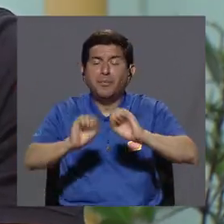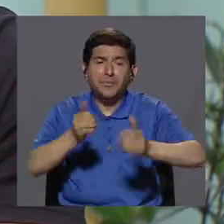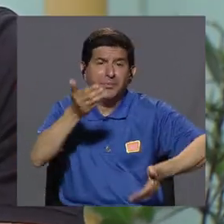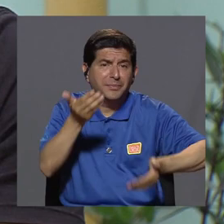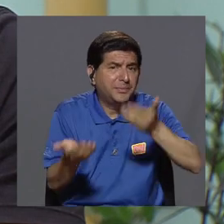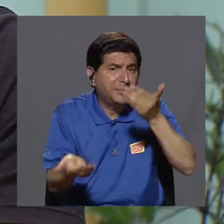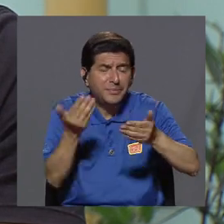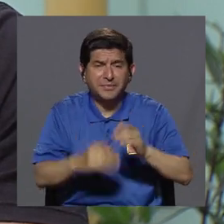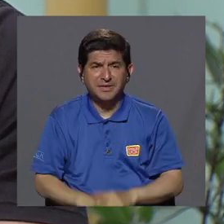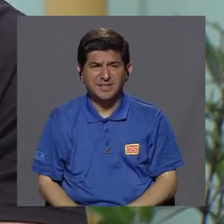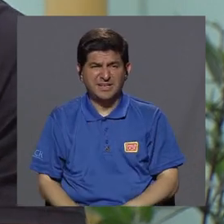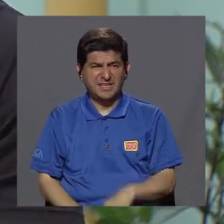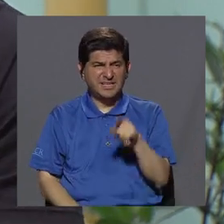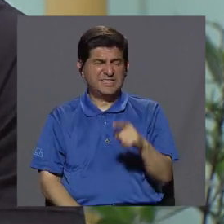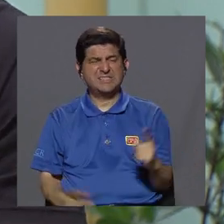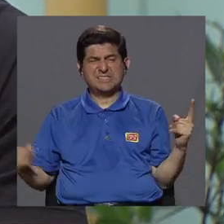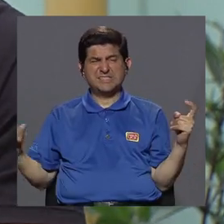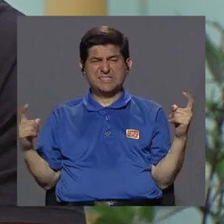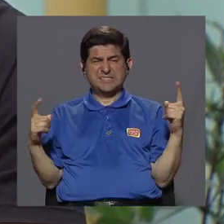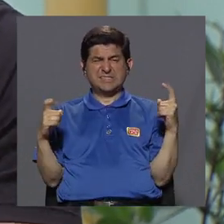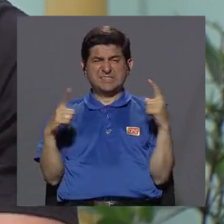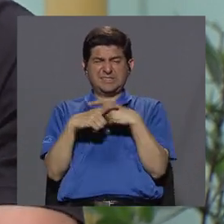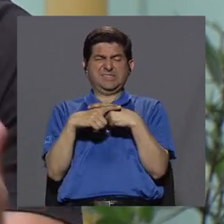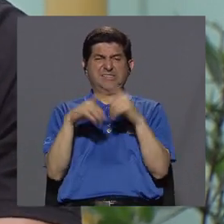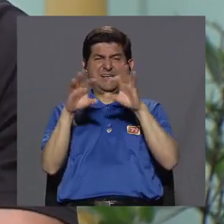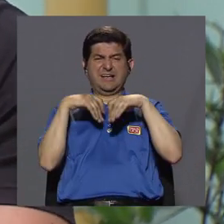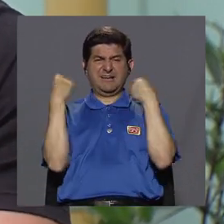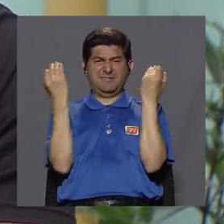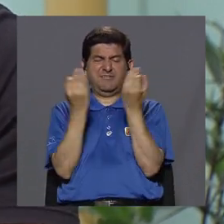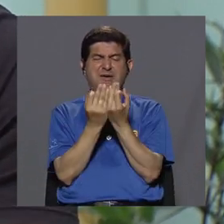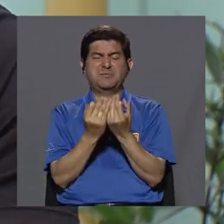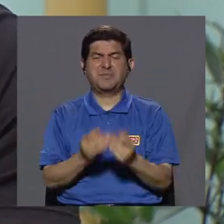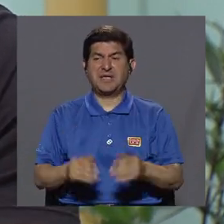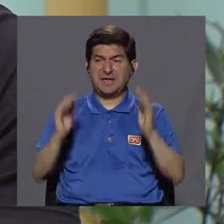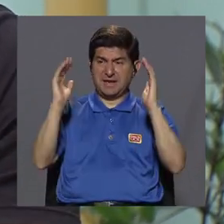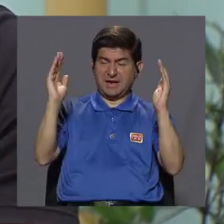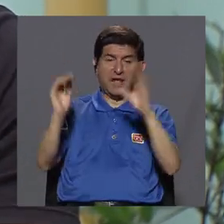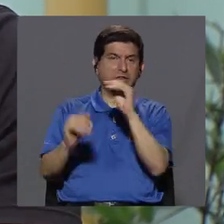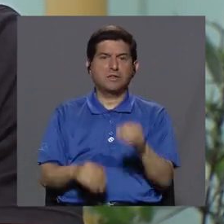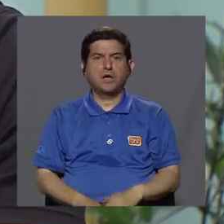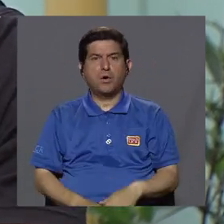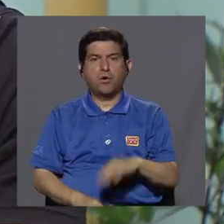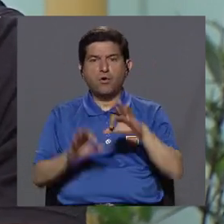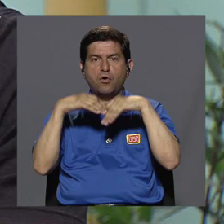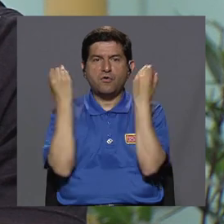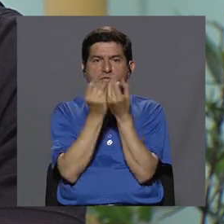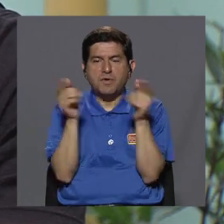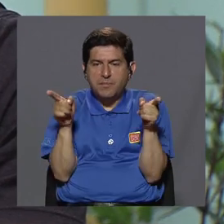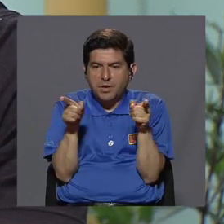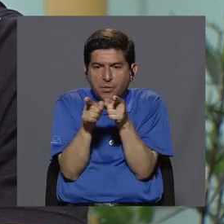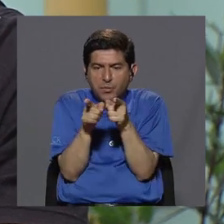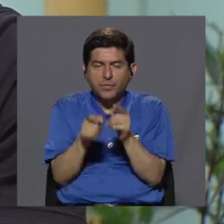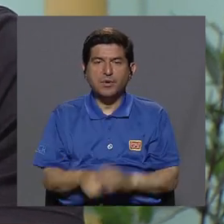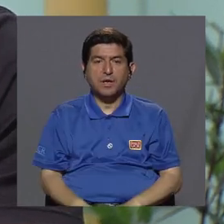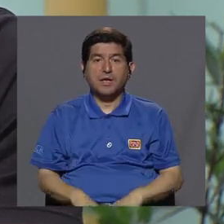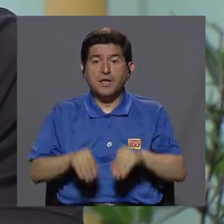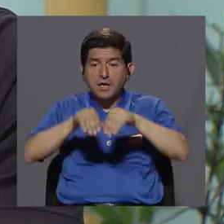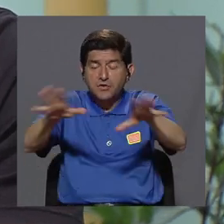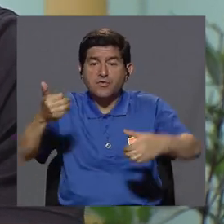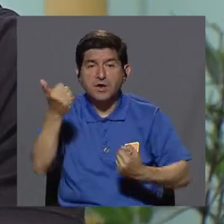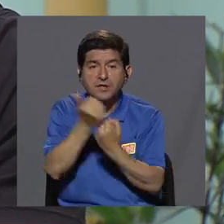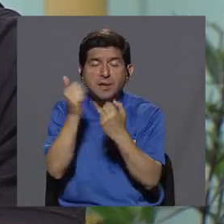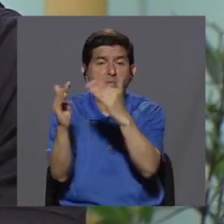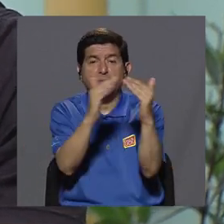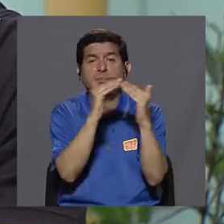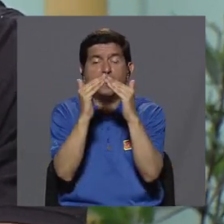puede ser más complicado, ¿verdad? Que una familia grande o una familia pequeña. Y también las redes de apoyo